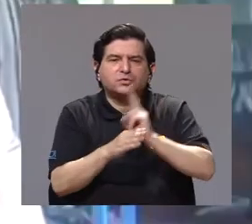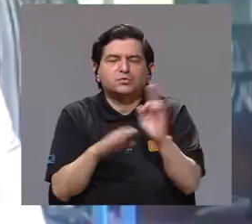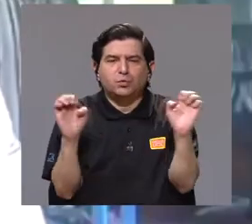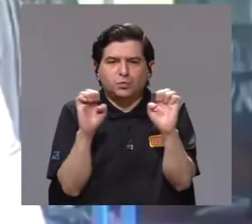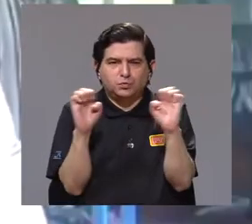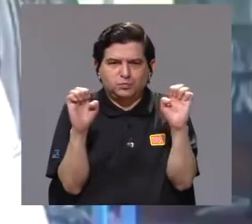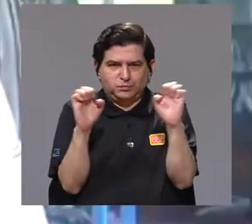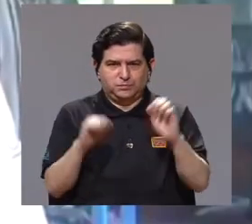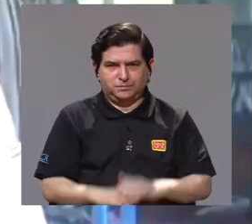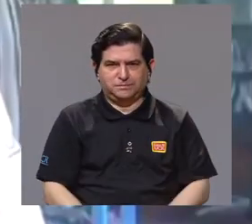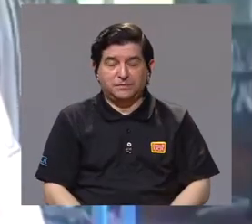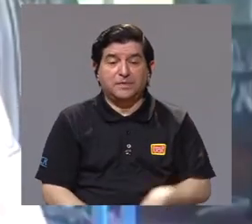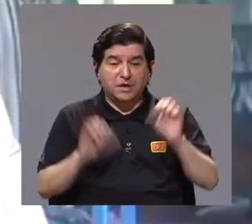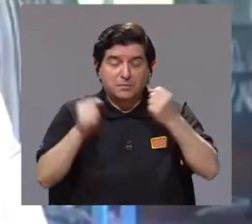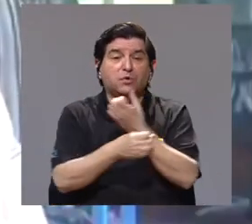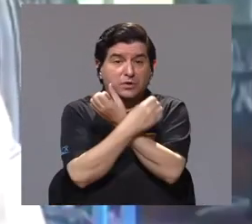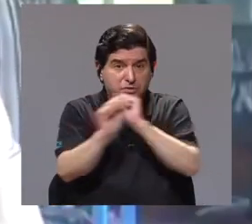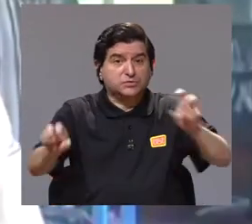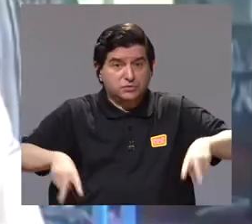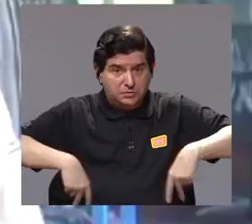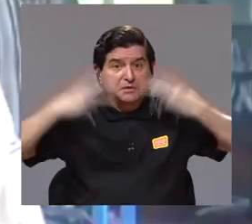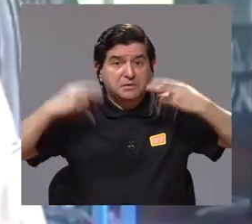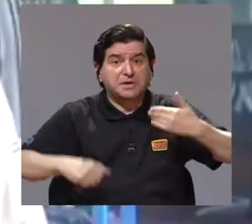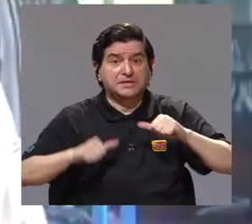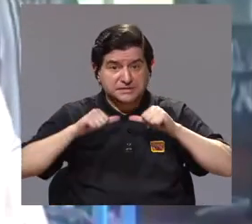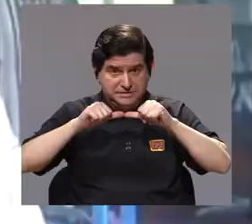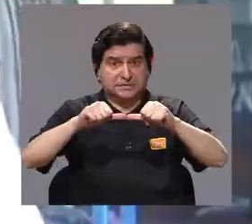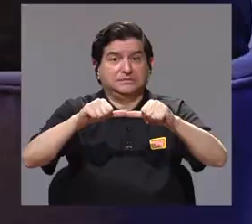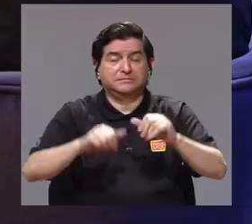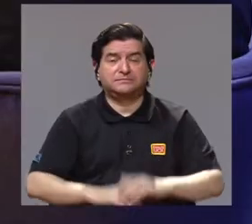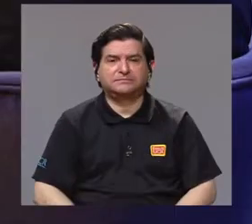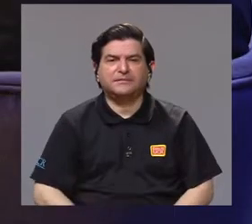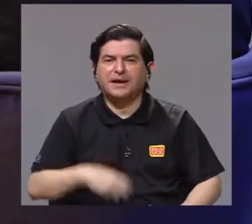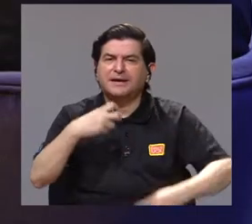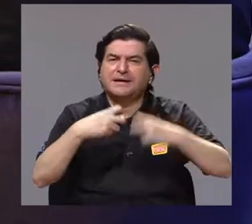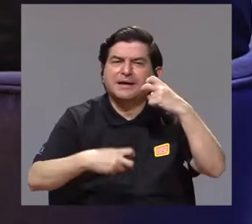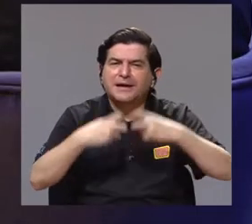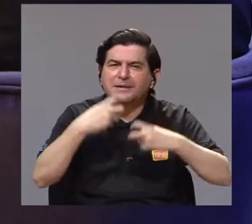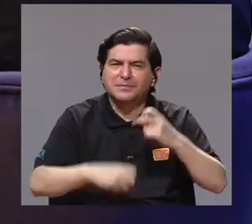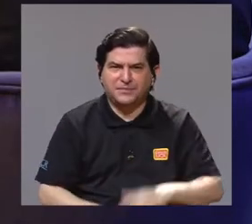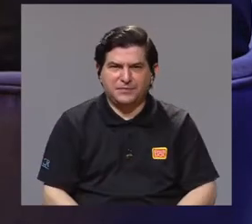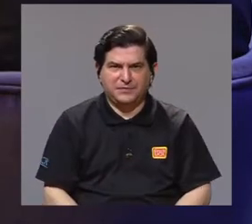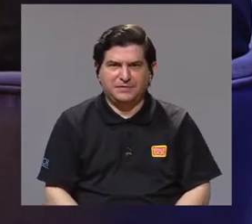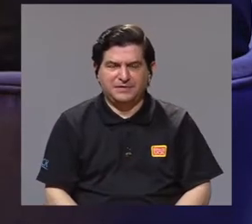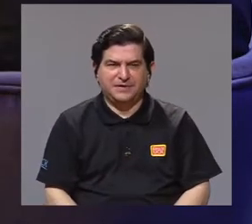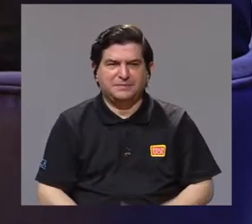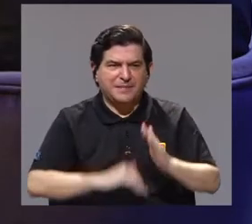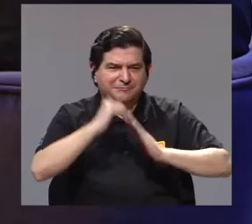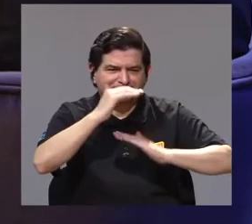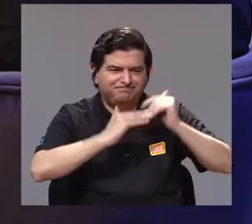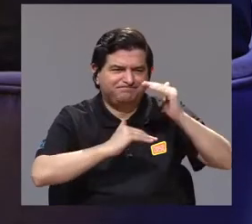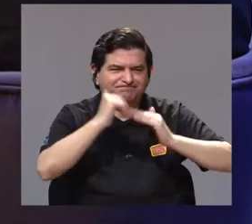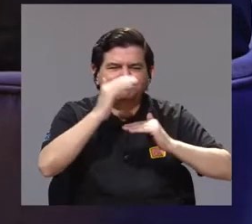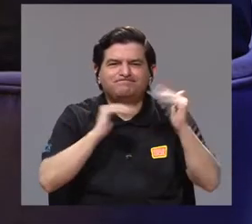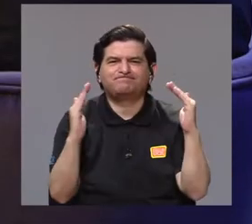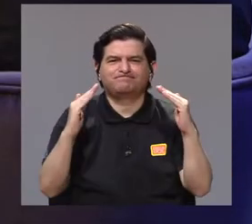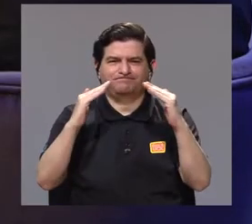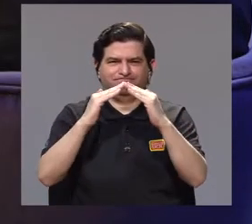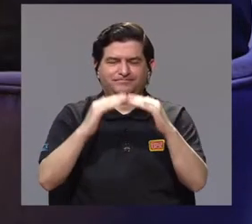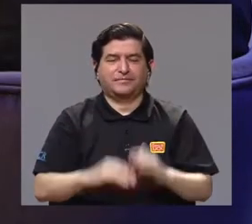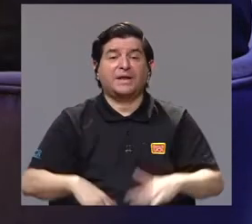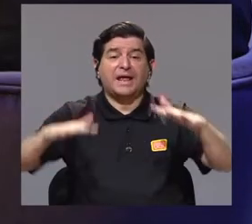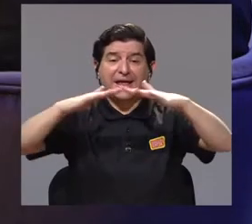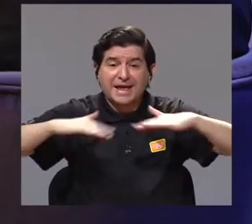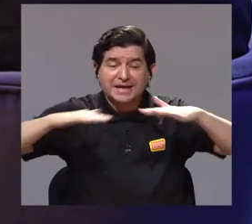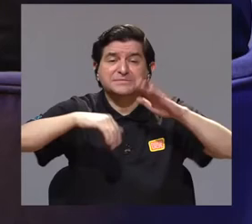bueno, sobrevivir. Entonces, el problema lo tenemos con la construcción en las